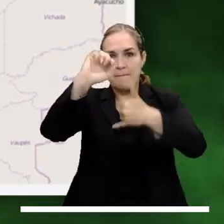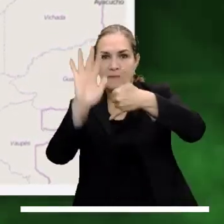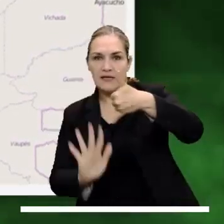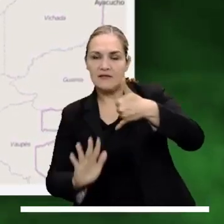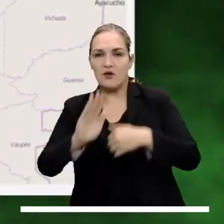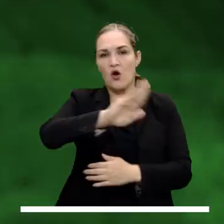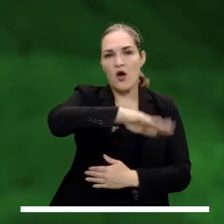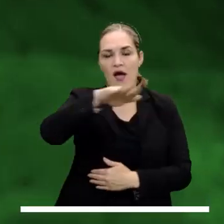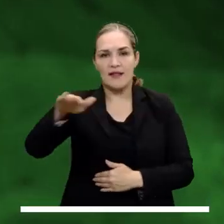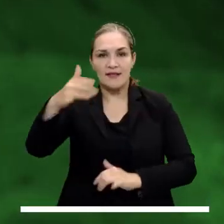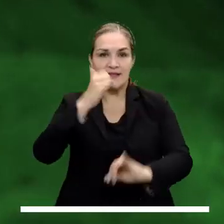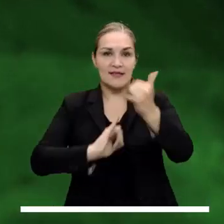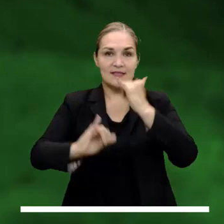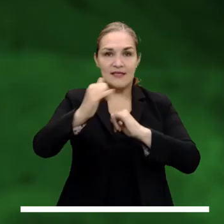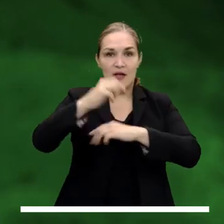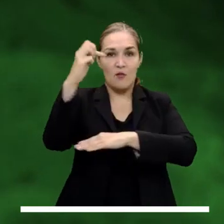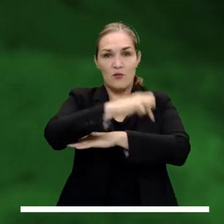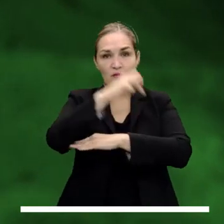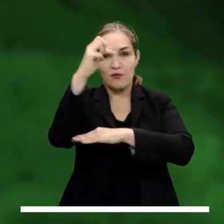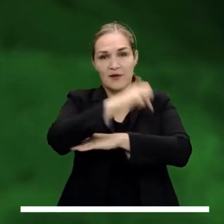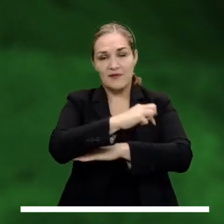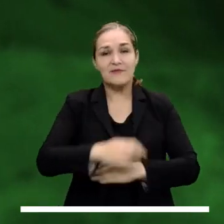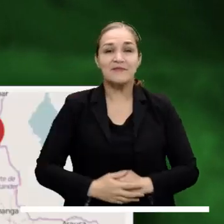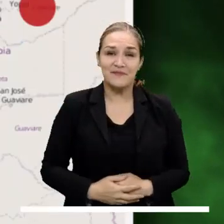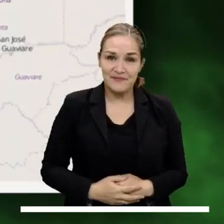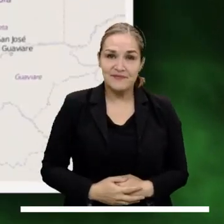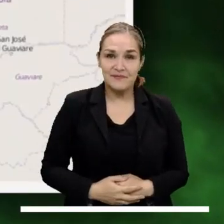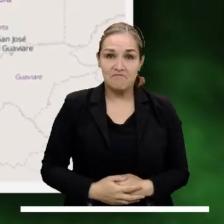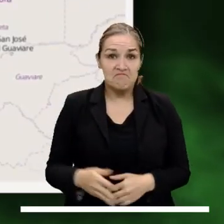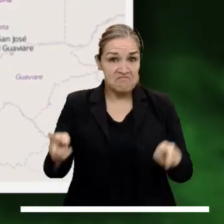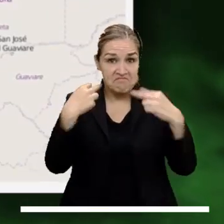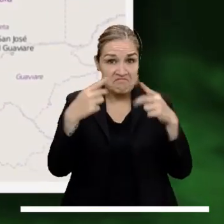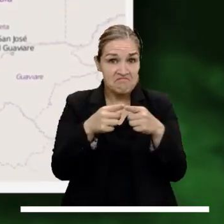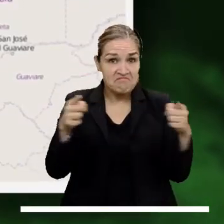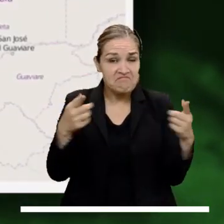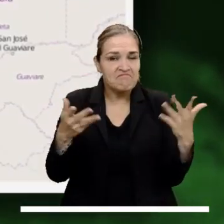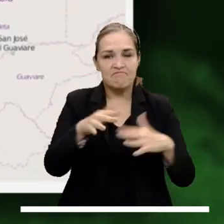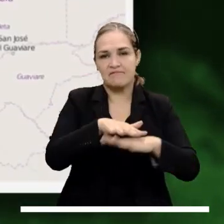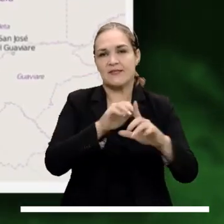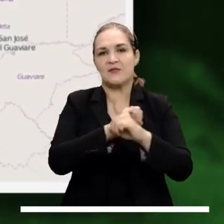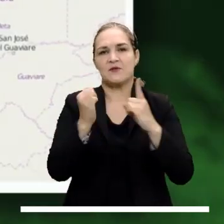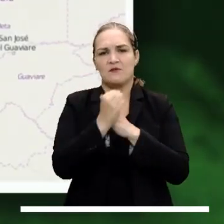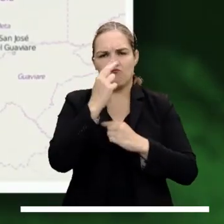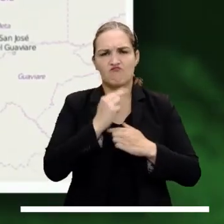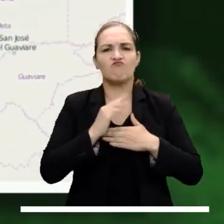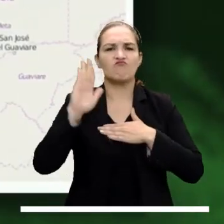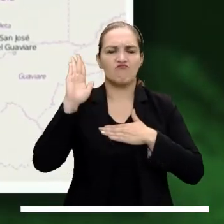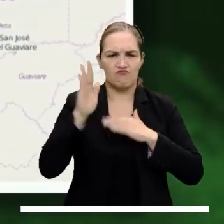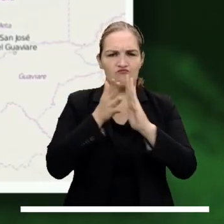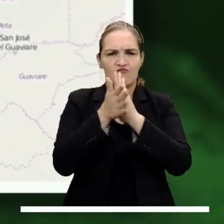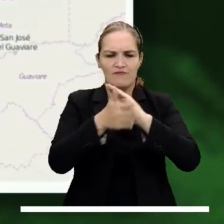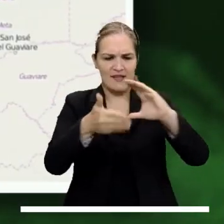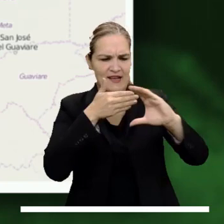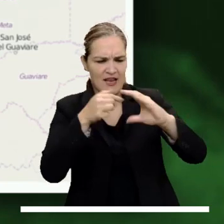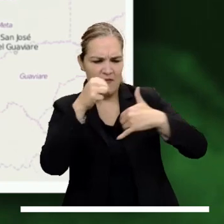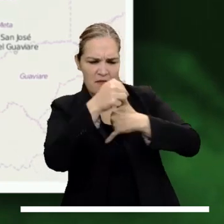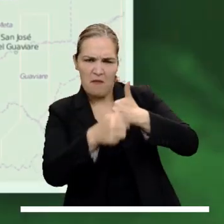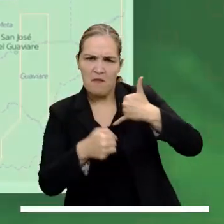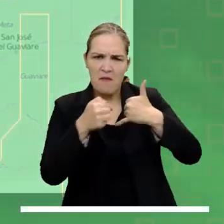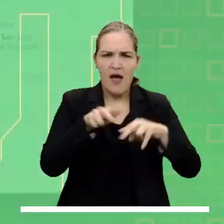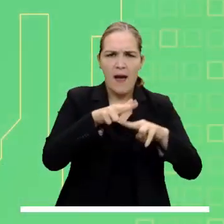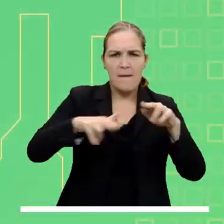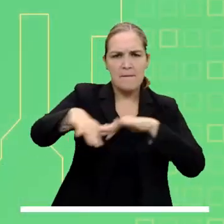Máxima alerta por posibles deslizamientos. Tenemos en Bolívar, Cesar, El Pacífico, Los Andes, Casanare y Putumayo.